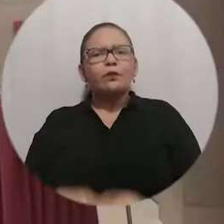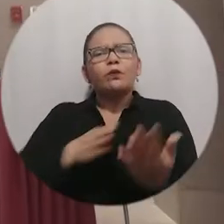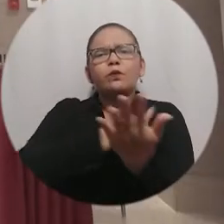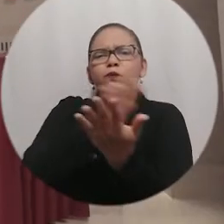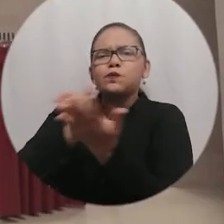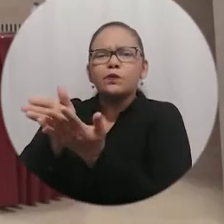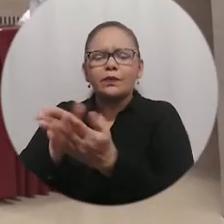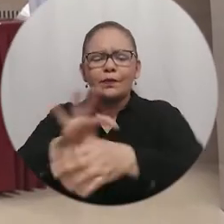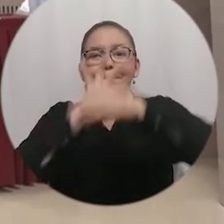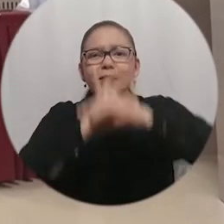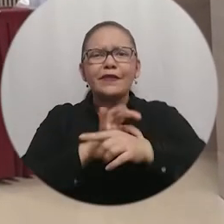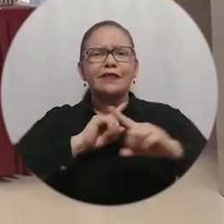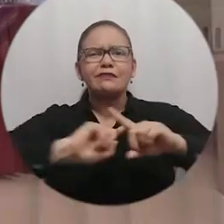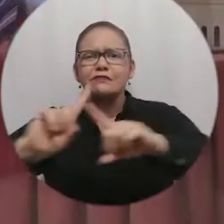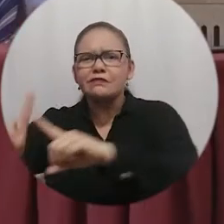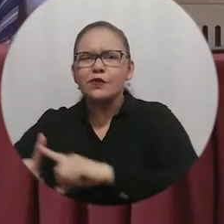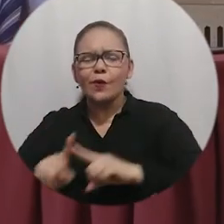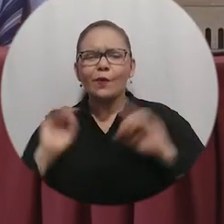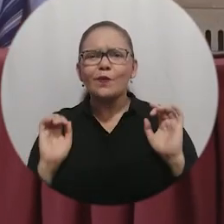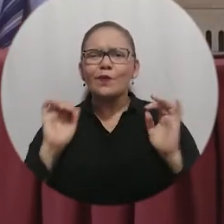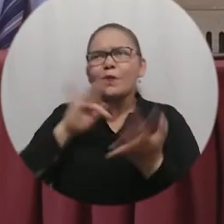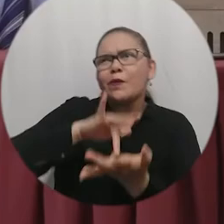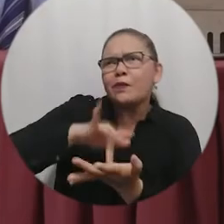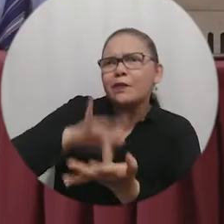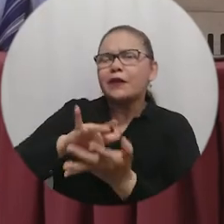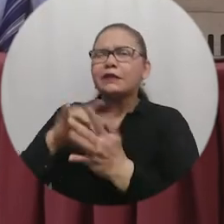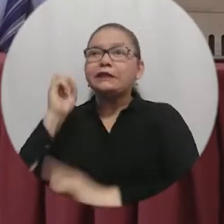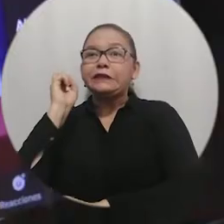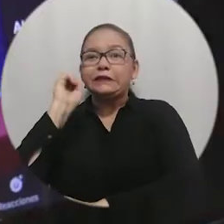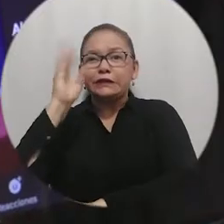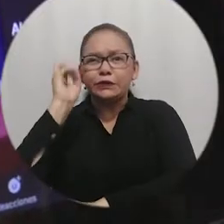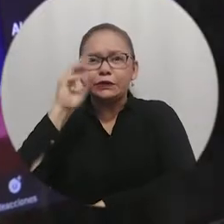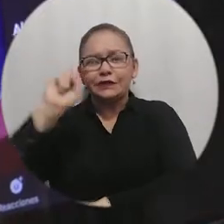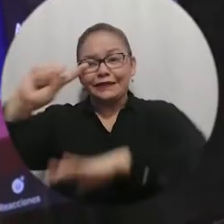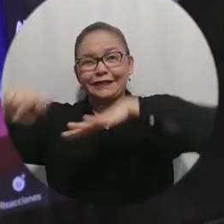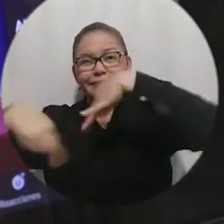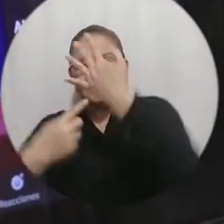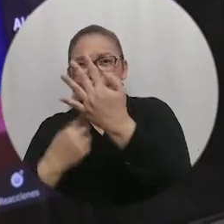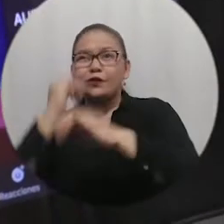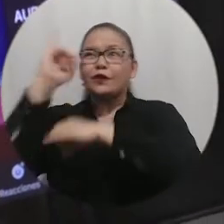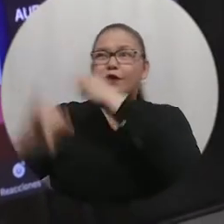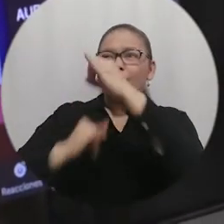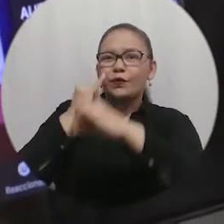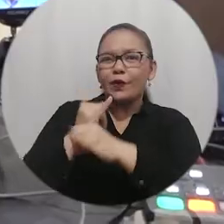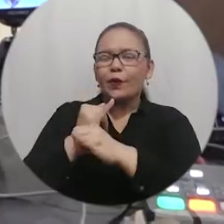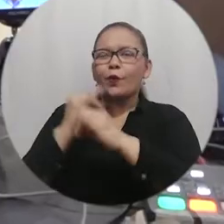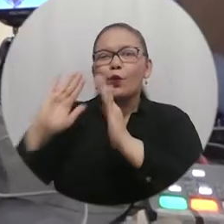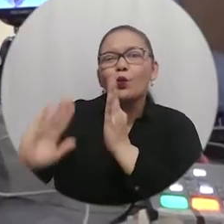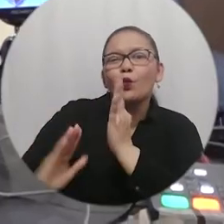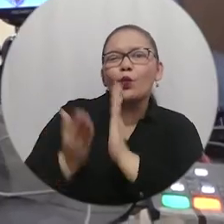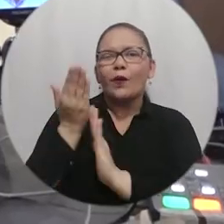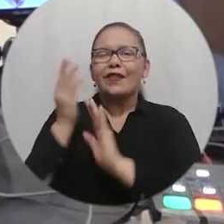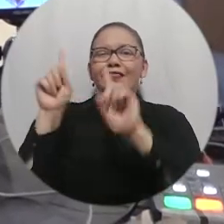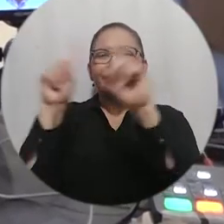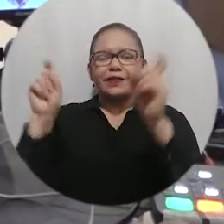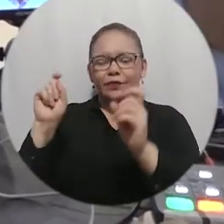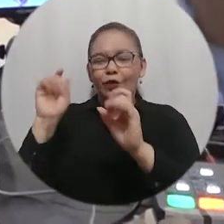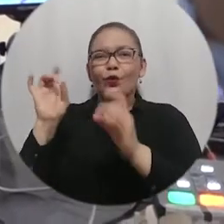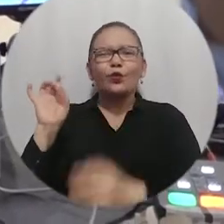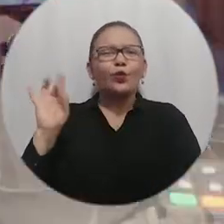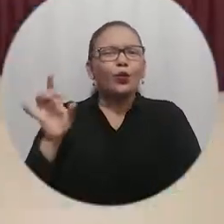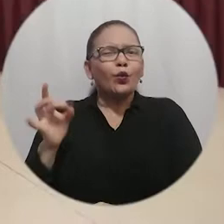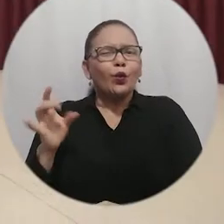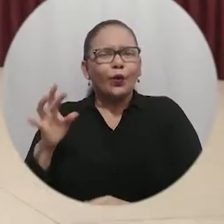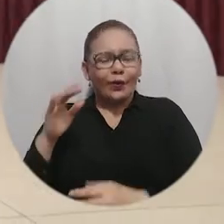Desde diversas ramas de la medicina, profesionales y estudiantes participaron en el VI Congreso Internacional de Actualización en